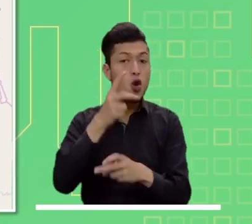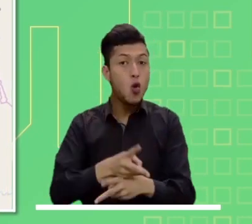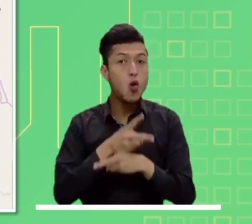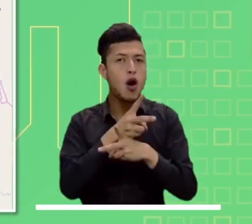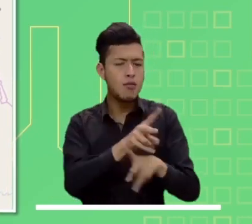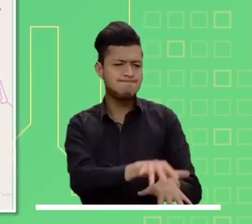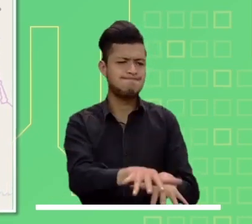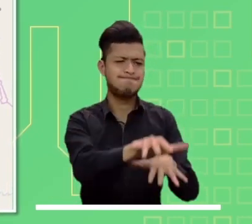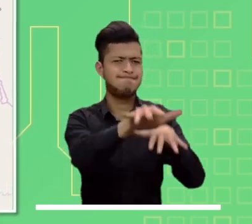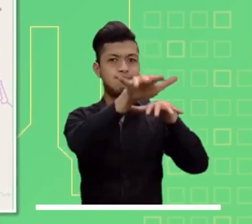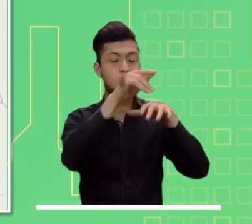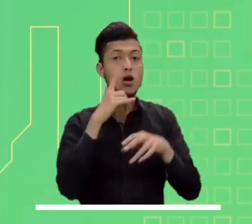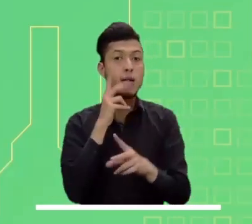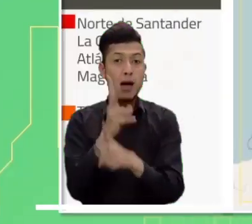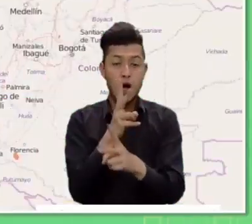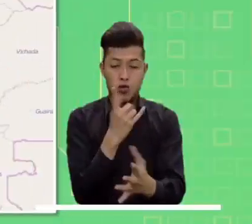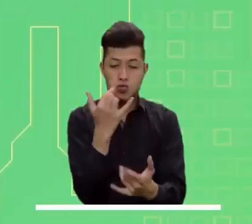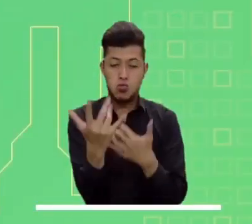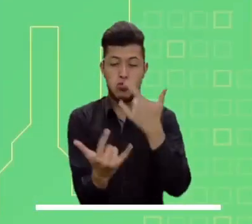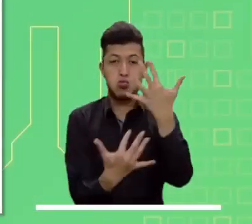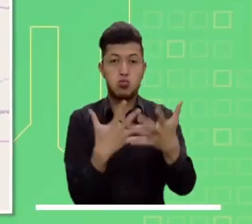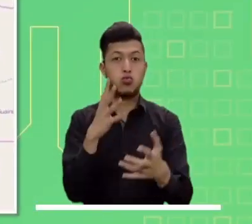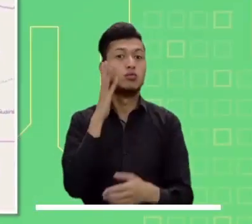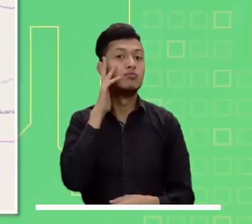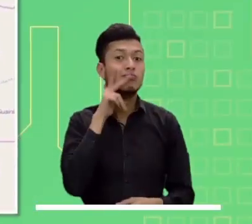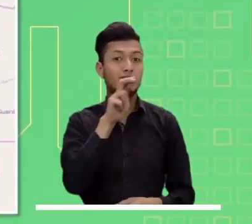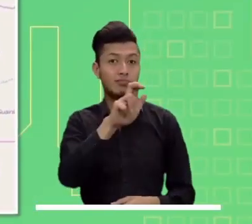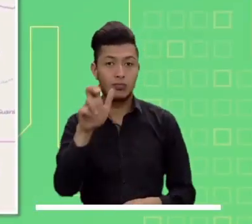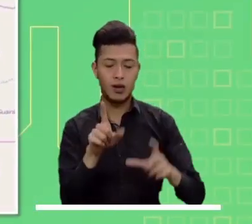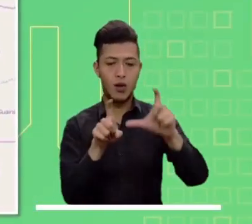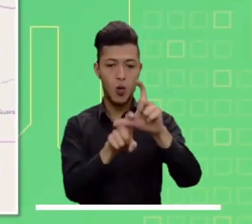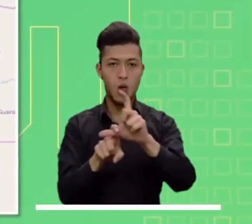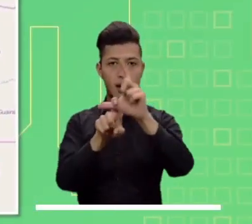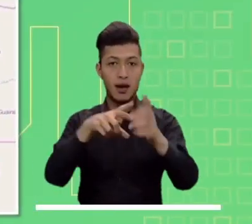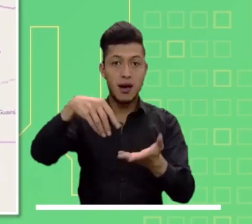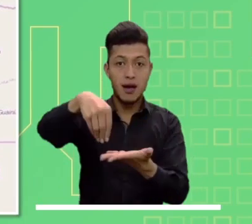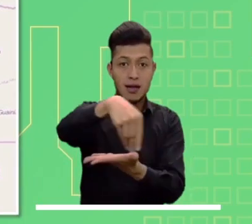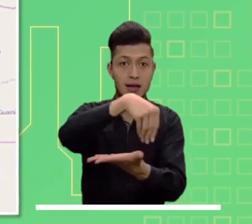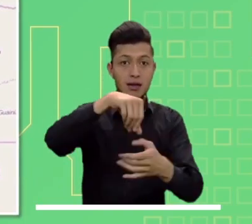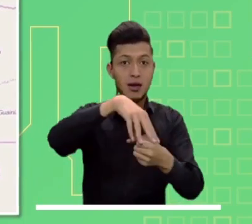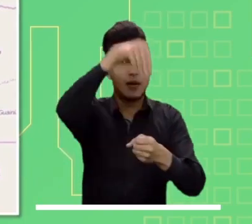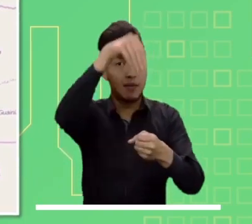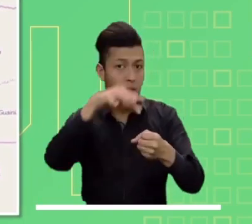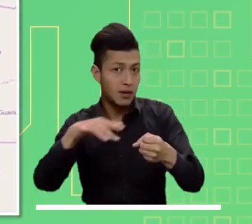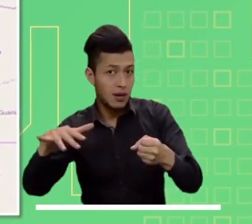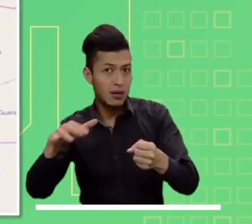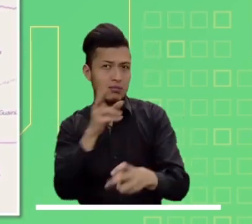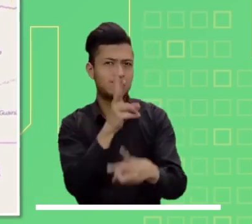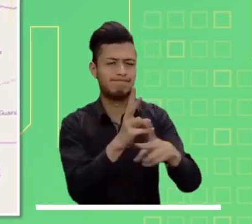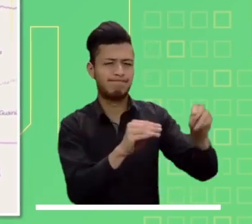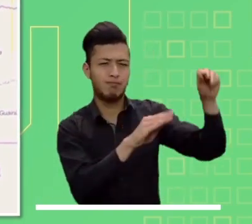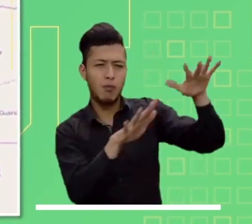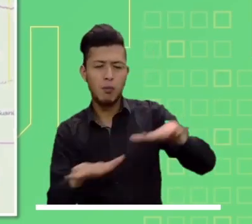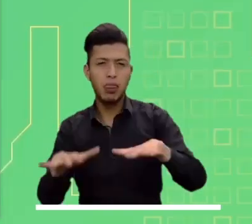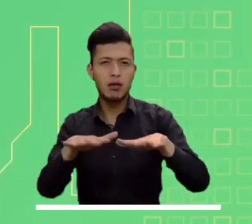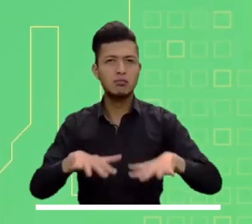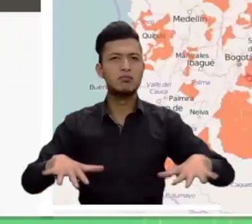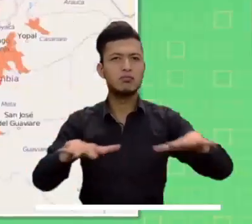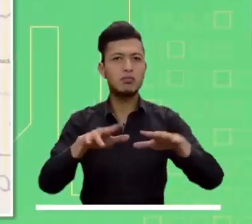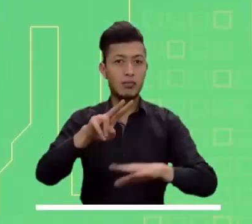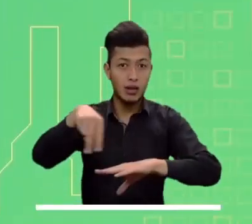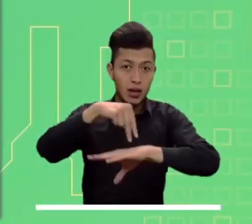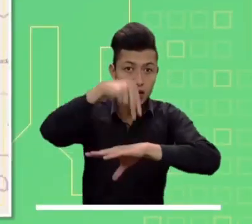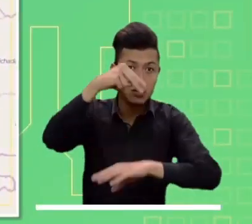Atención a las posibles crecientes en el río Upía y Túa. Alerta roja por probabilidad de incendios en norte de Santander, La